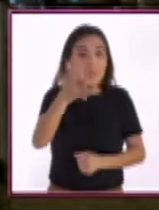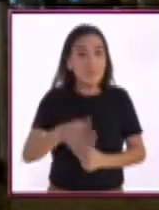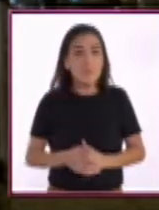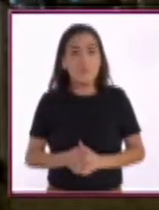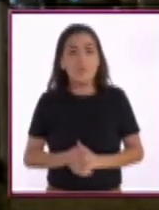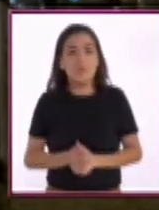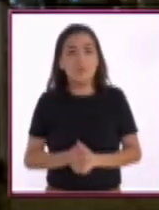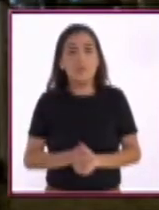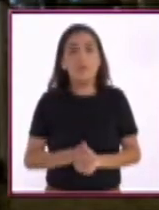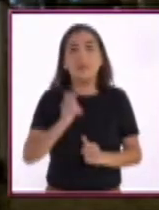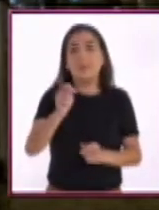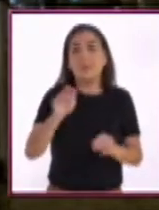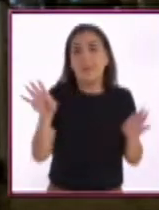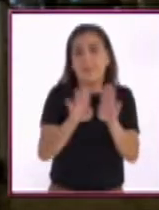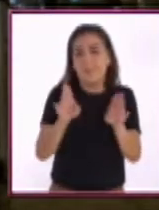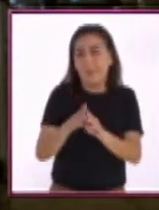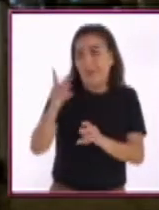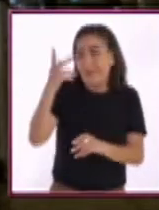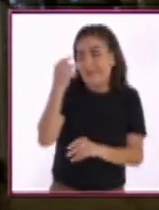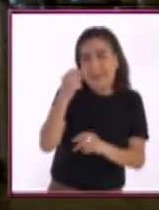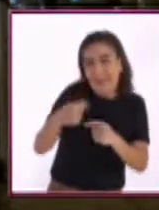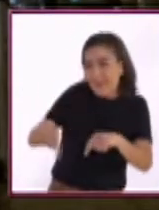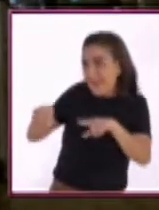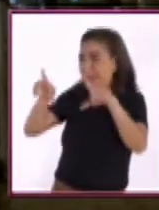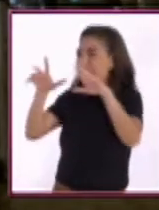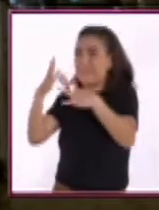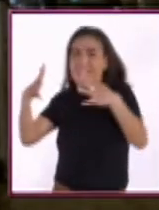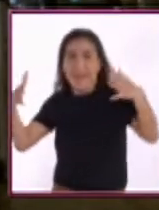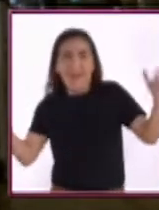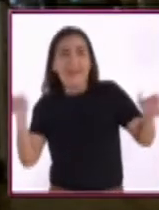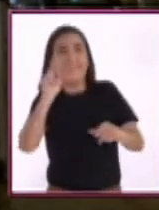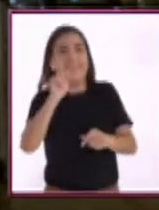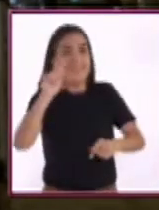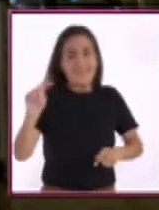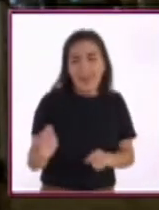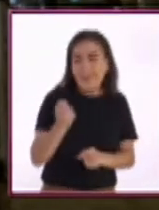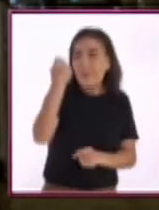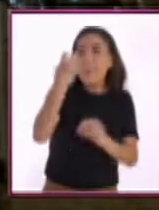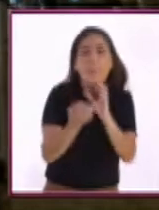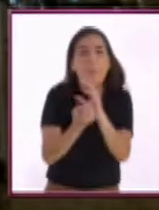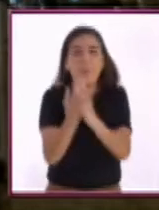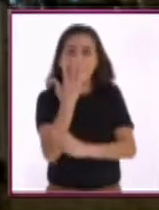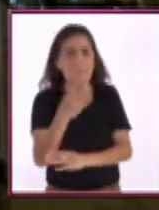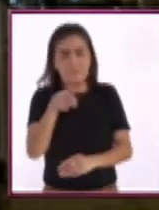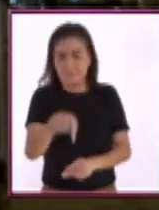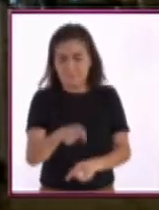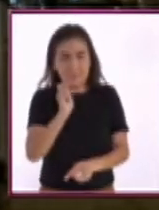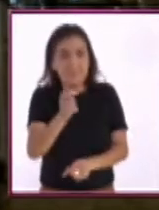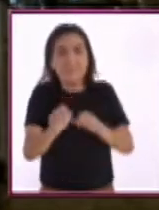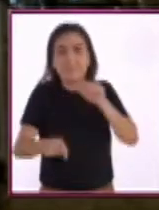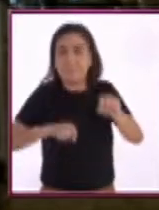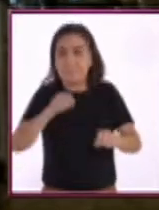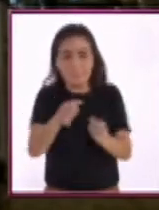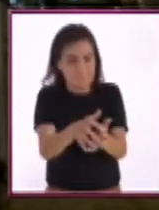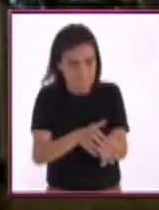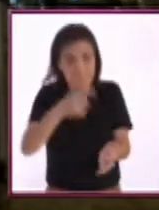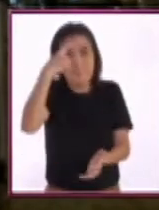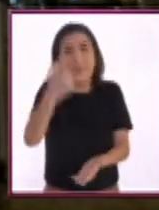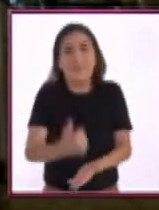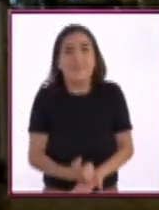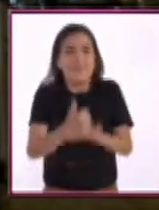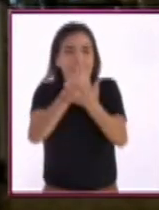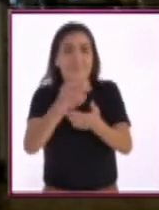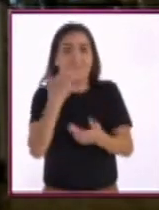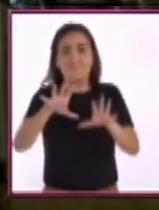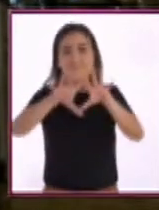el futuro no está en los superaparatos y la supertecnología, sino más bien está en este tipo de mecanismos. Es con lo que le podemos